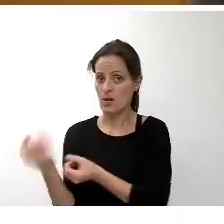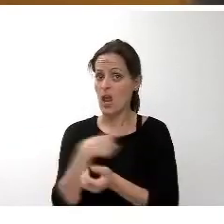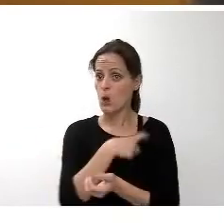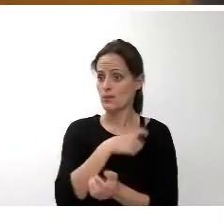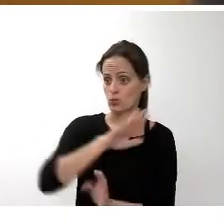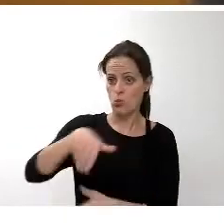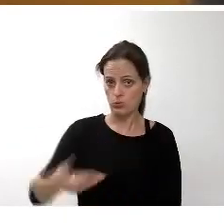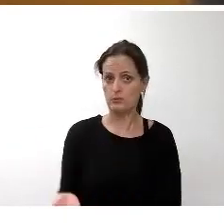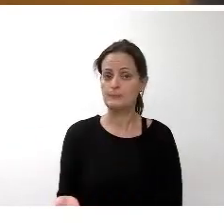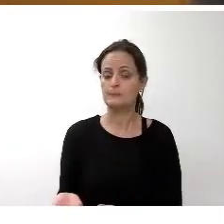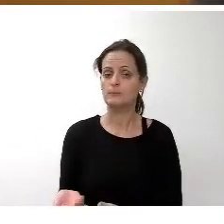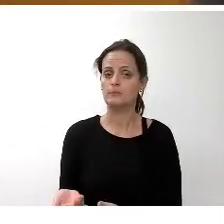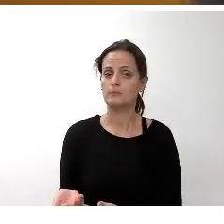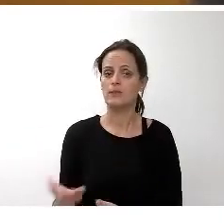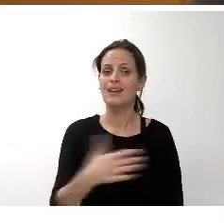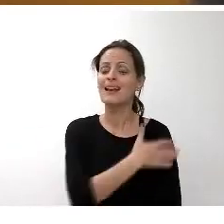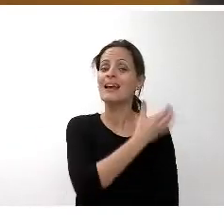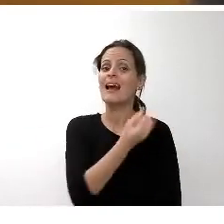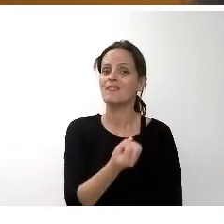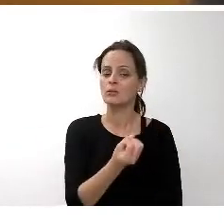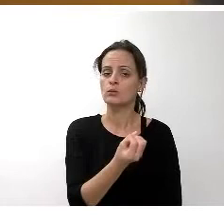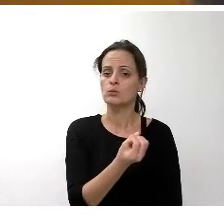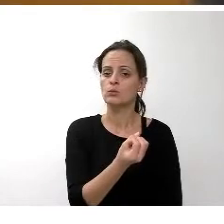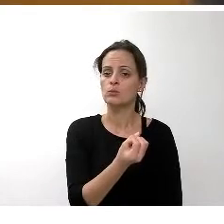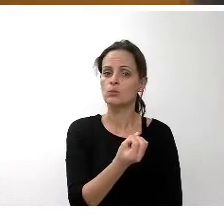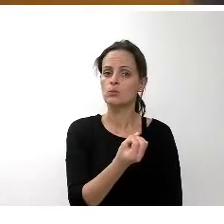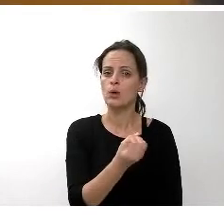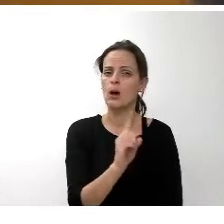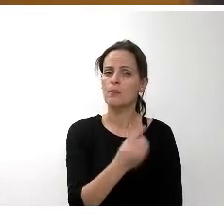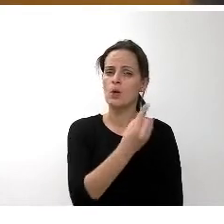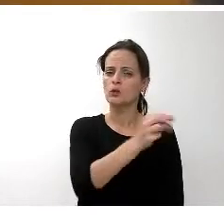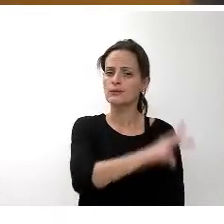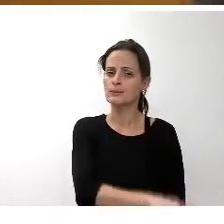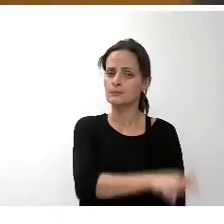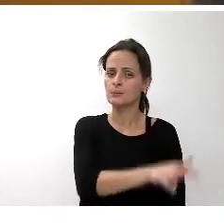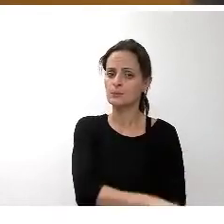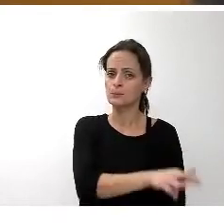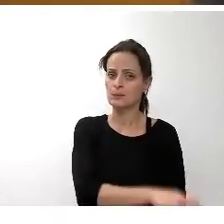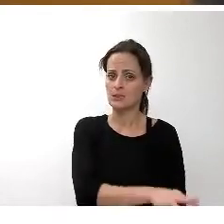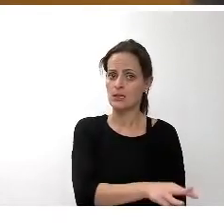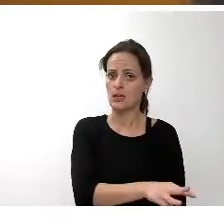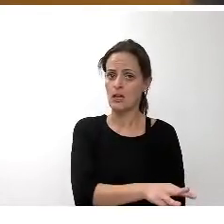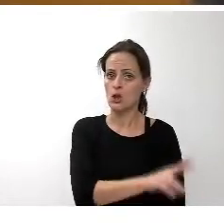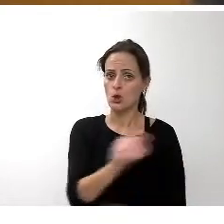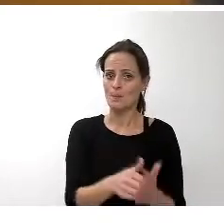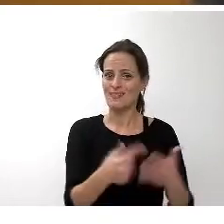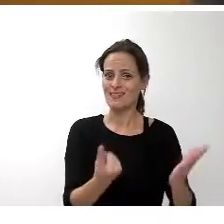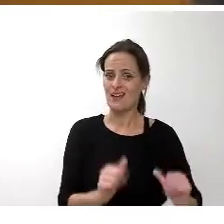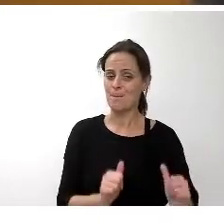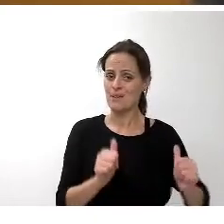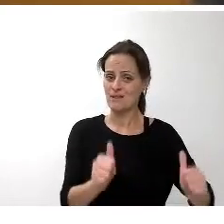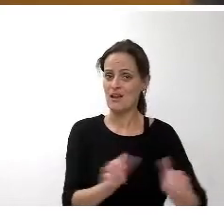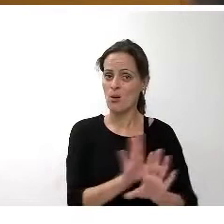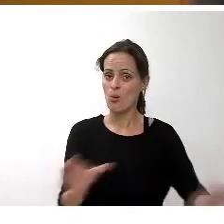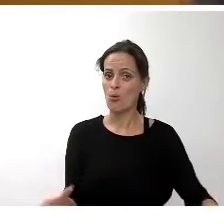el cabildo pondrá en marcha durante el primer trimestre de 2016 un conjunto de planes